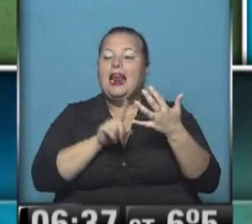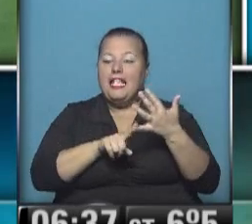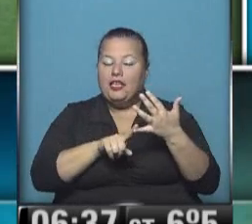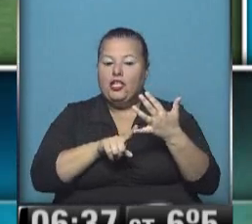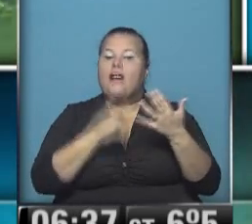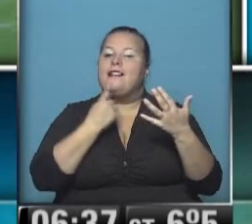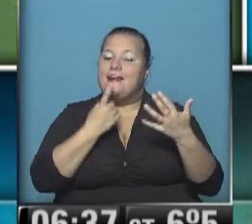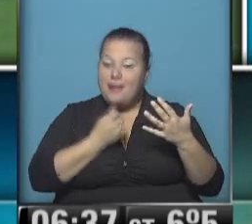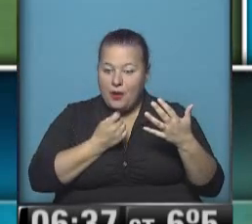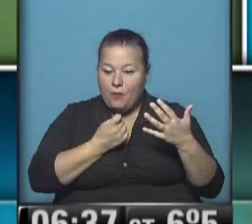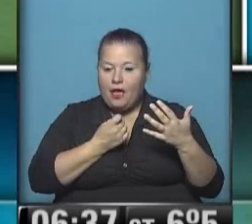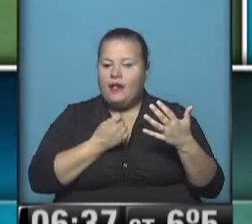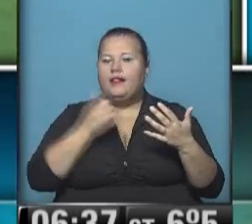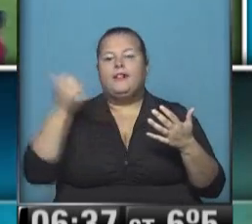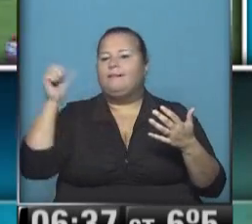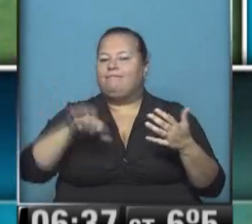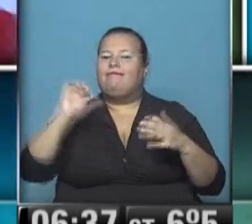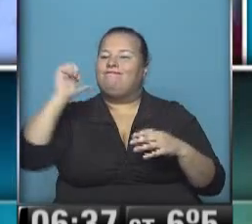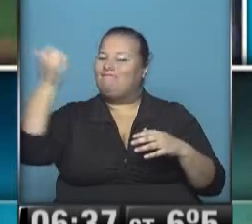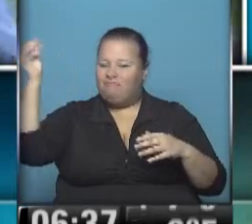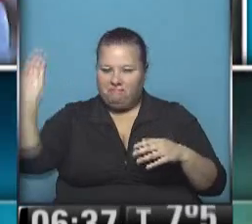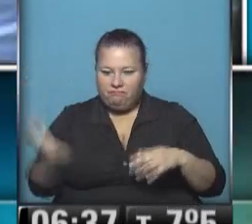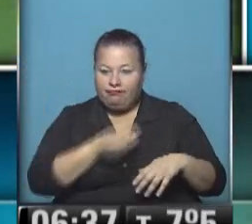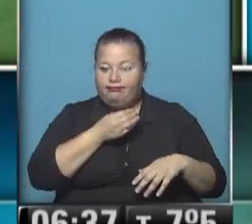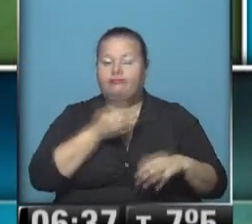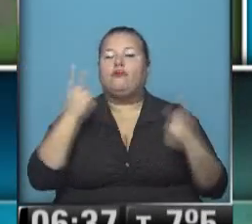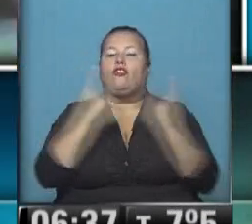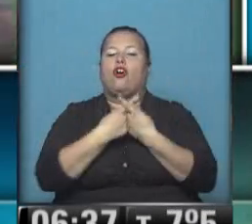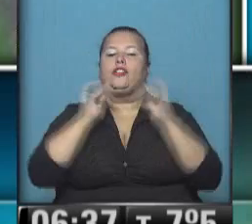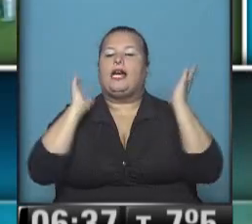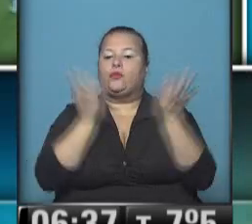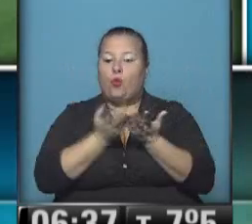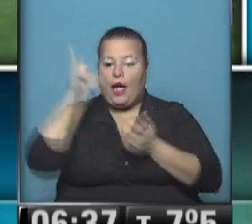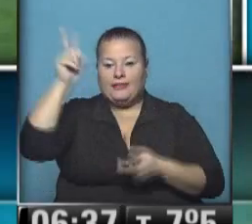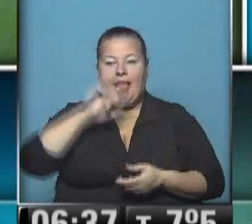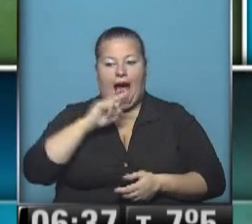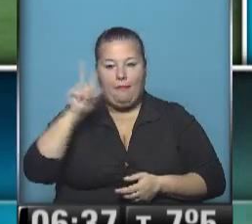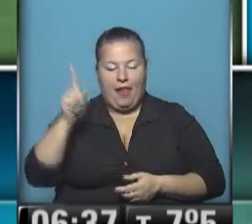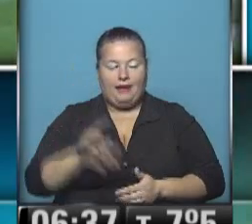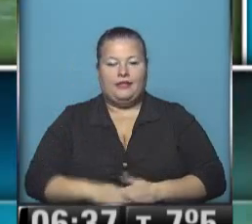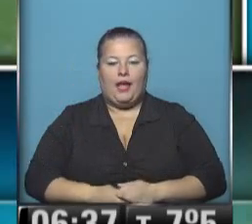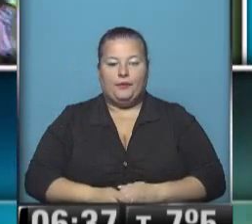River, que no pudo mantener la ventaja y perdió con Estudiantes en la Plata.